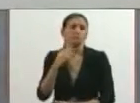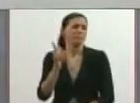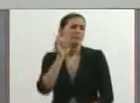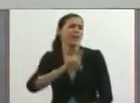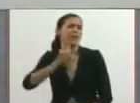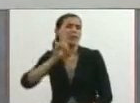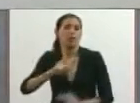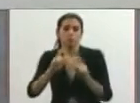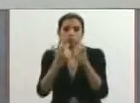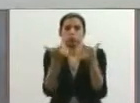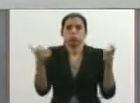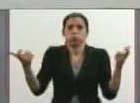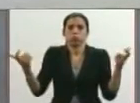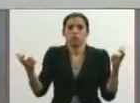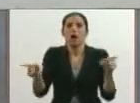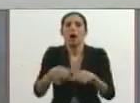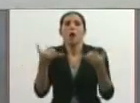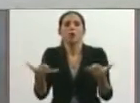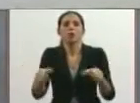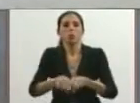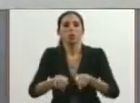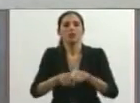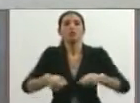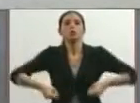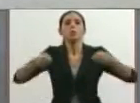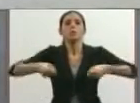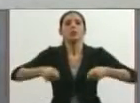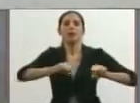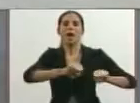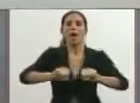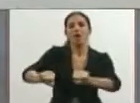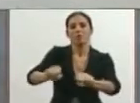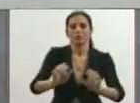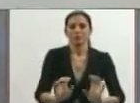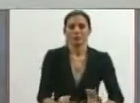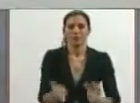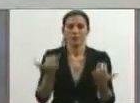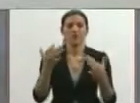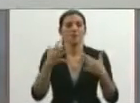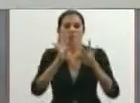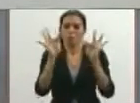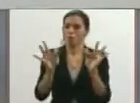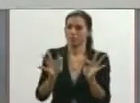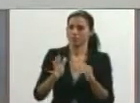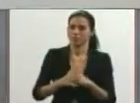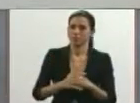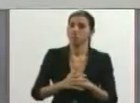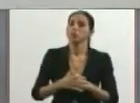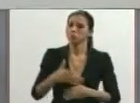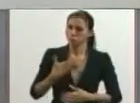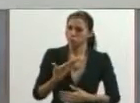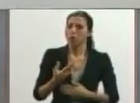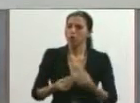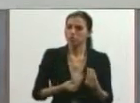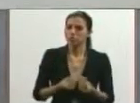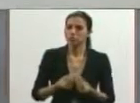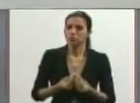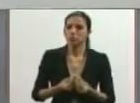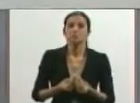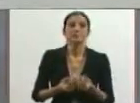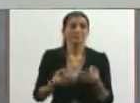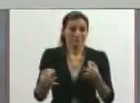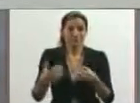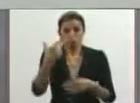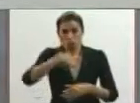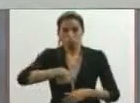en un supermercado, y yo no estoy criticando eso, porque con eso tú podrías darle un buen contrato a tus trabajadores,